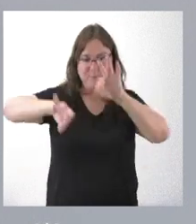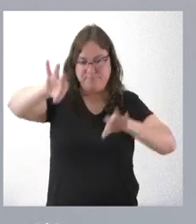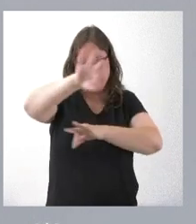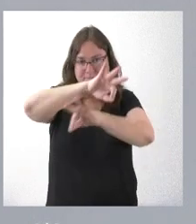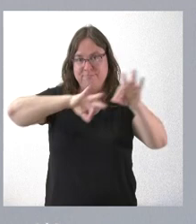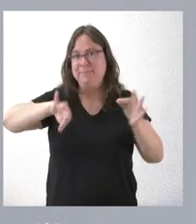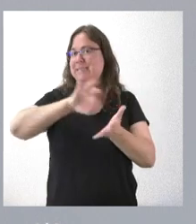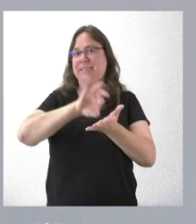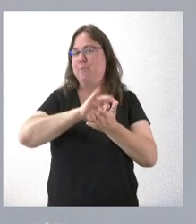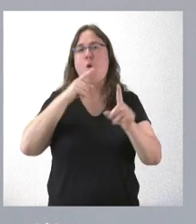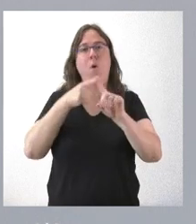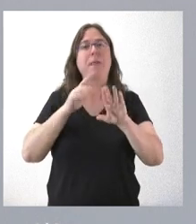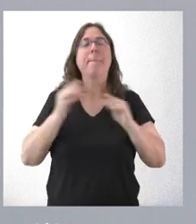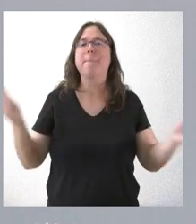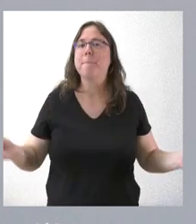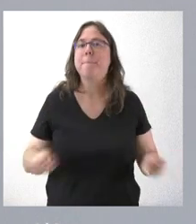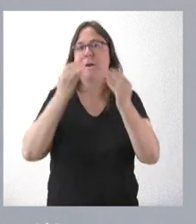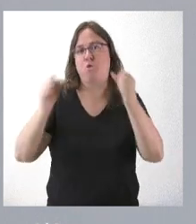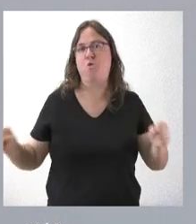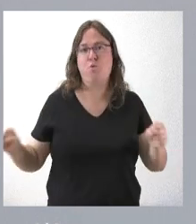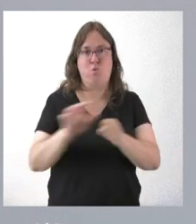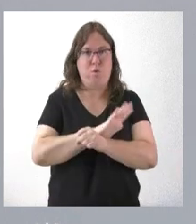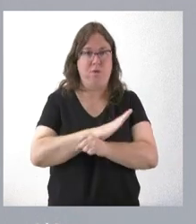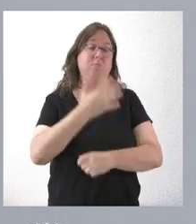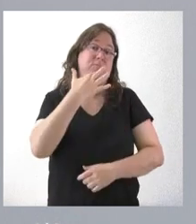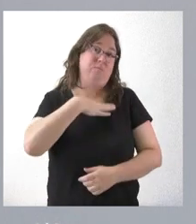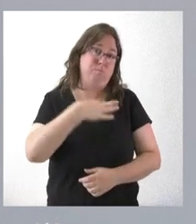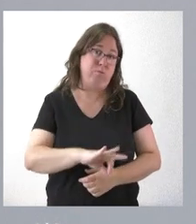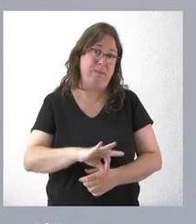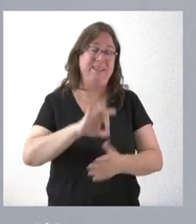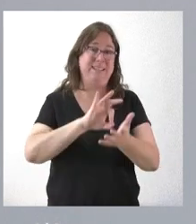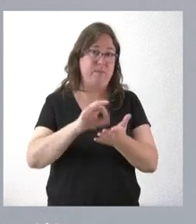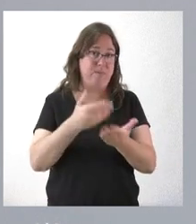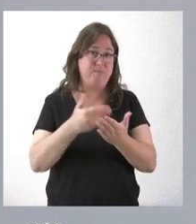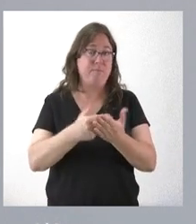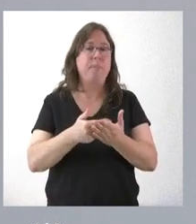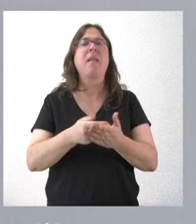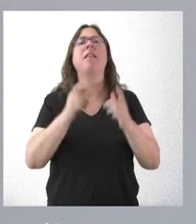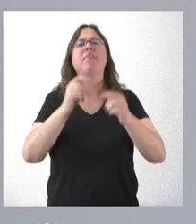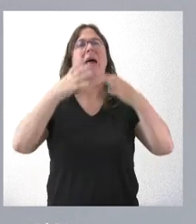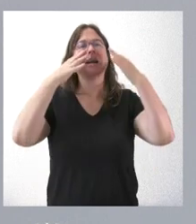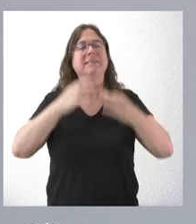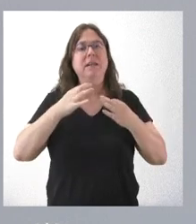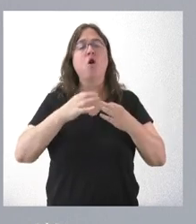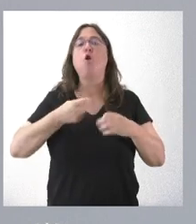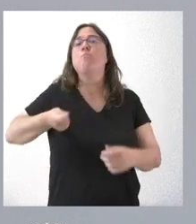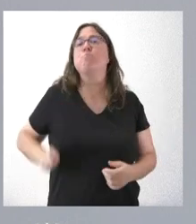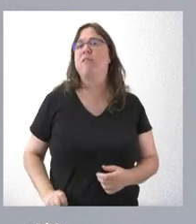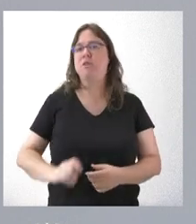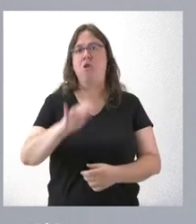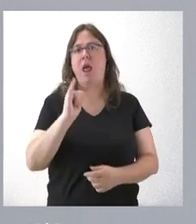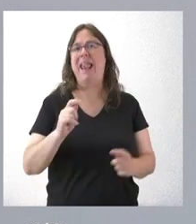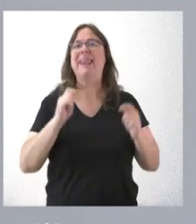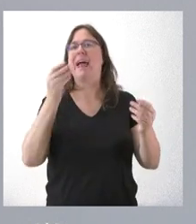servicios para dar la mejor cobertura posible del servicio sanitario. Y desde aquí garantizamos que, con los profesionales que tengamos, ofrecer